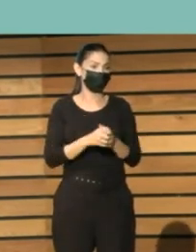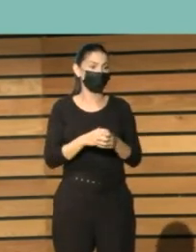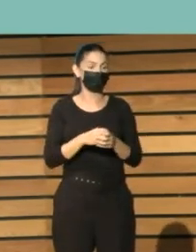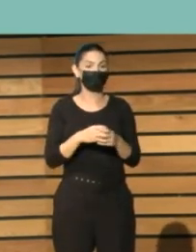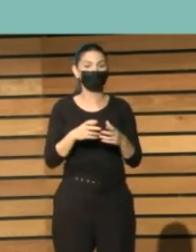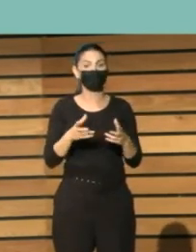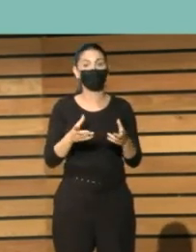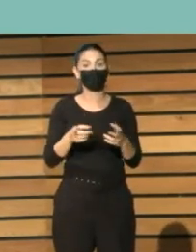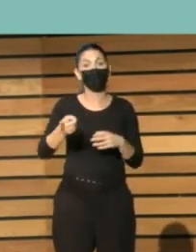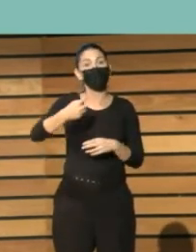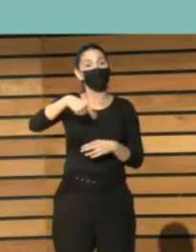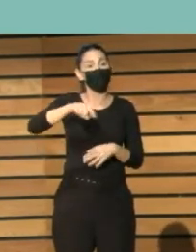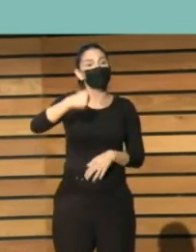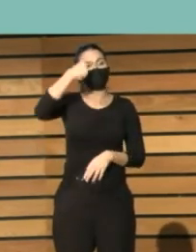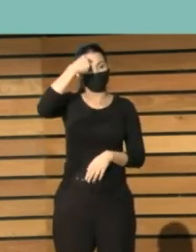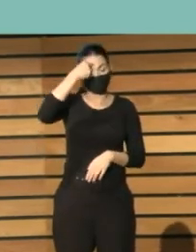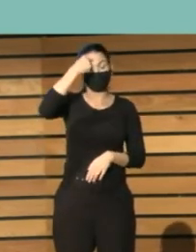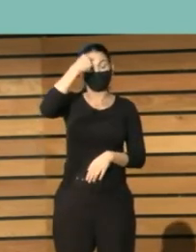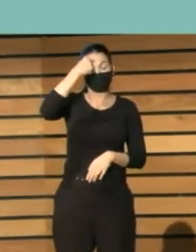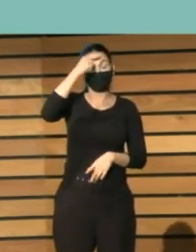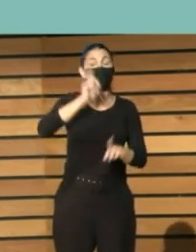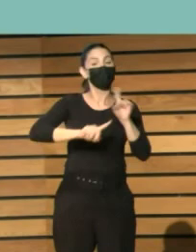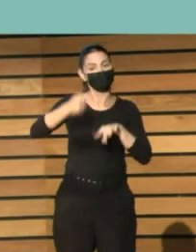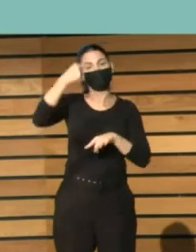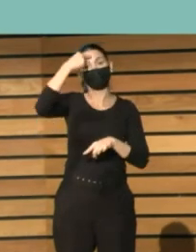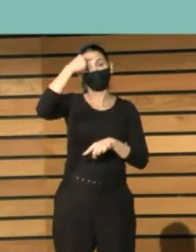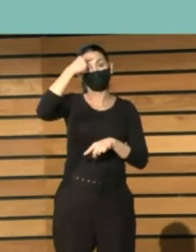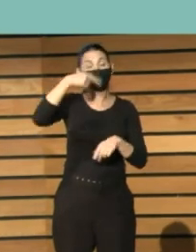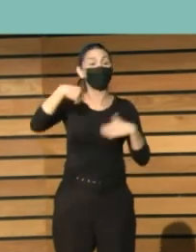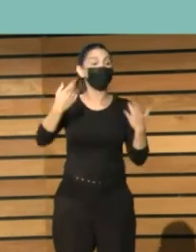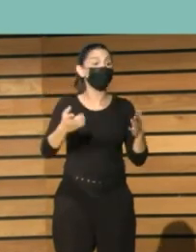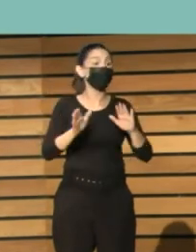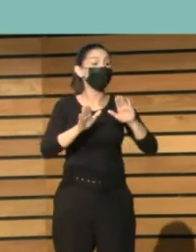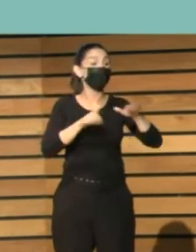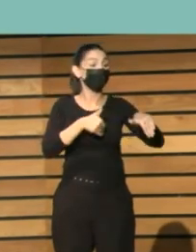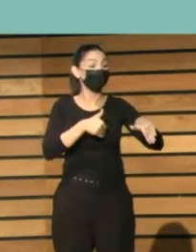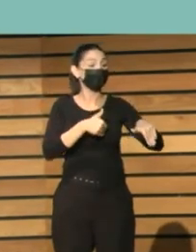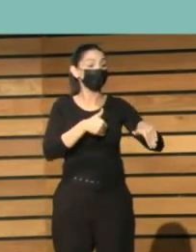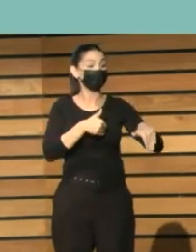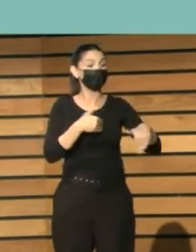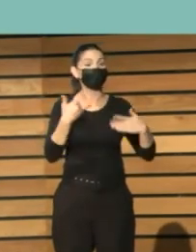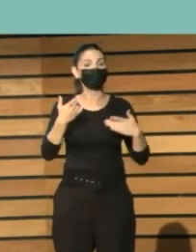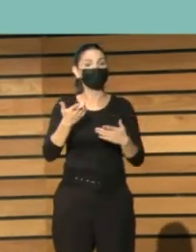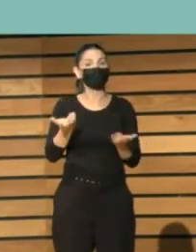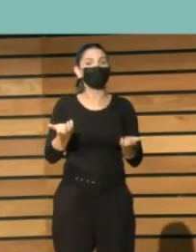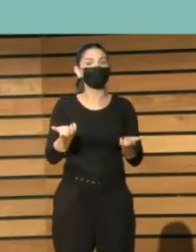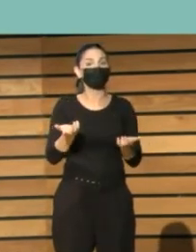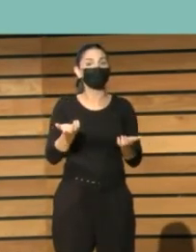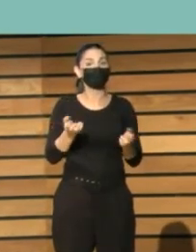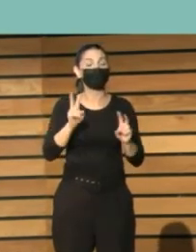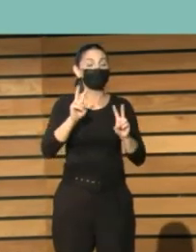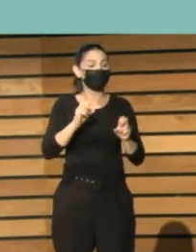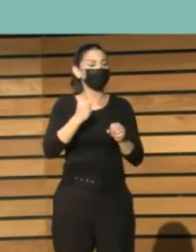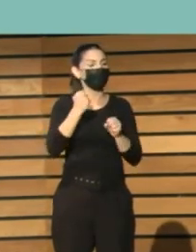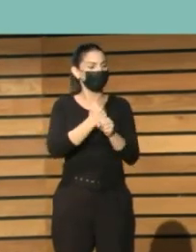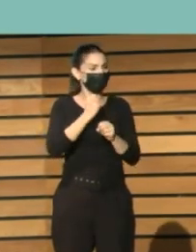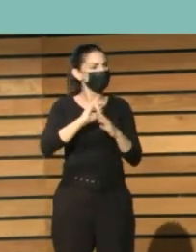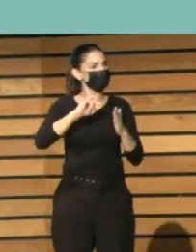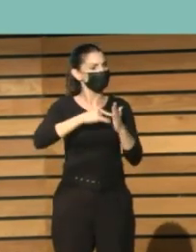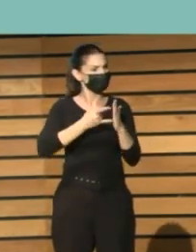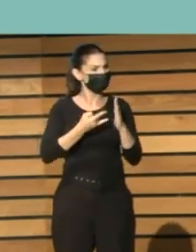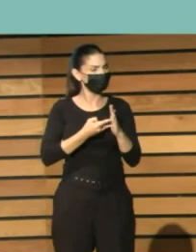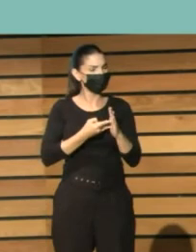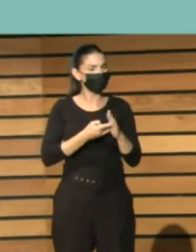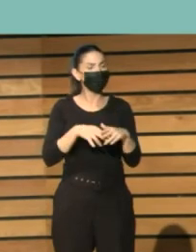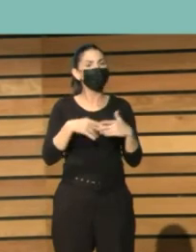panorama y de esta problemática y decidió acometer este trabajo para lo cual lo primero que hizo fue